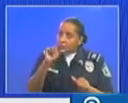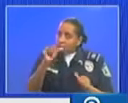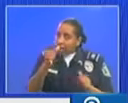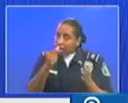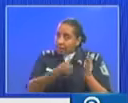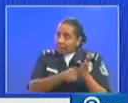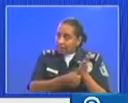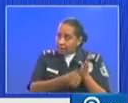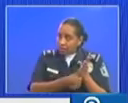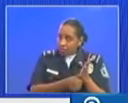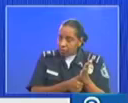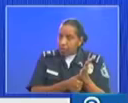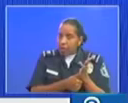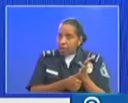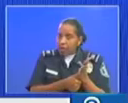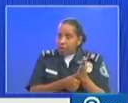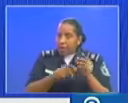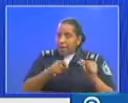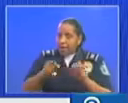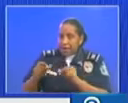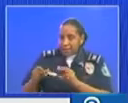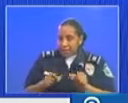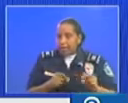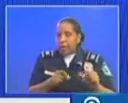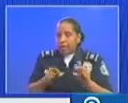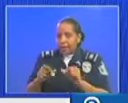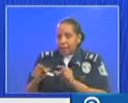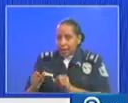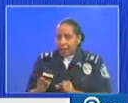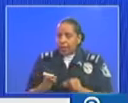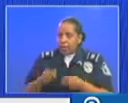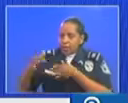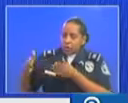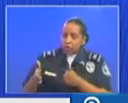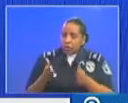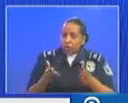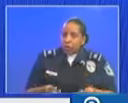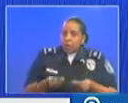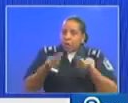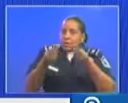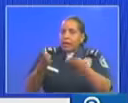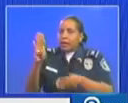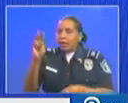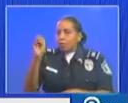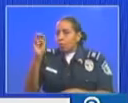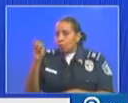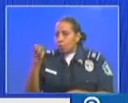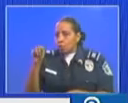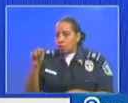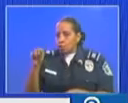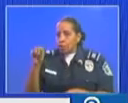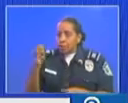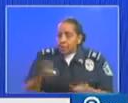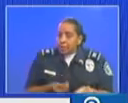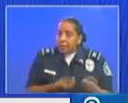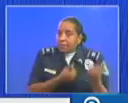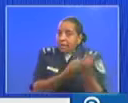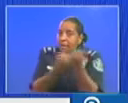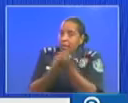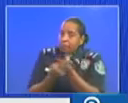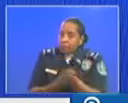una mayor agilización de los procesos de entrega de las ayudas y el mensaje